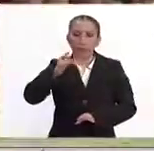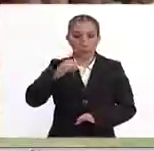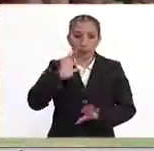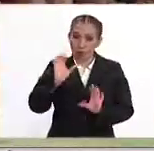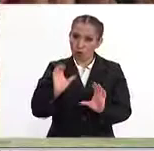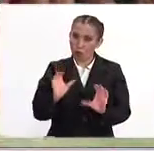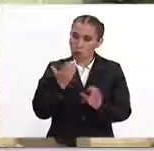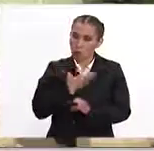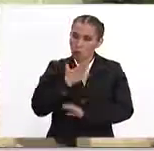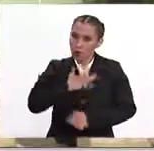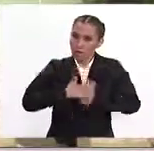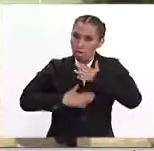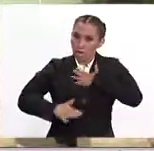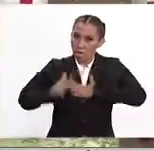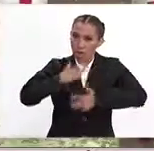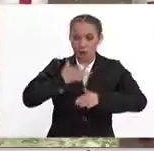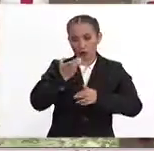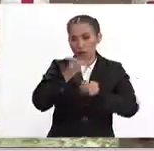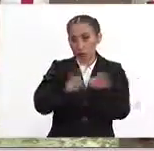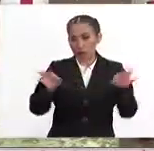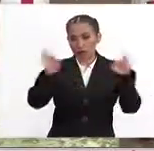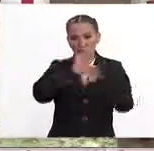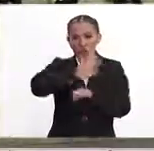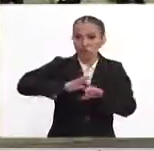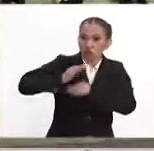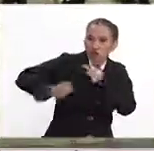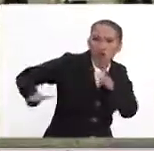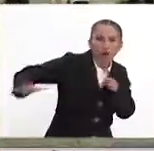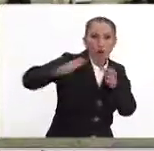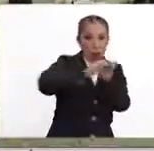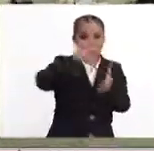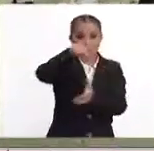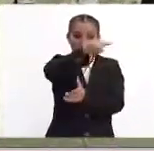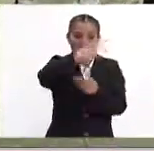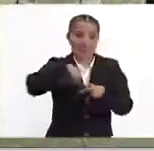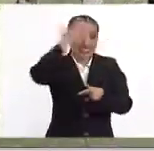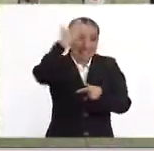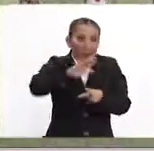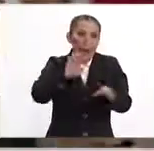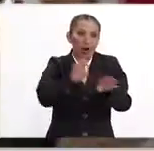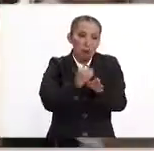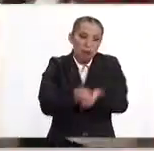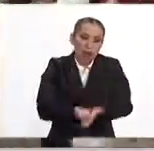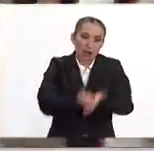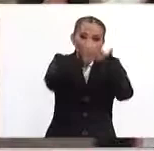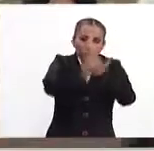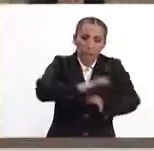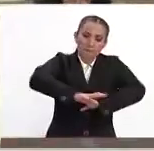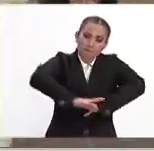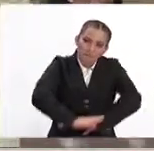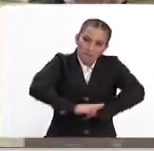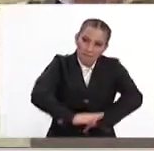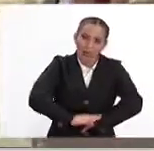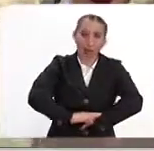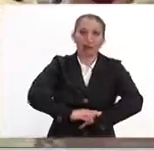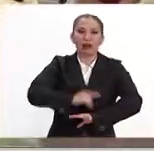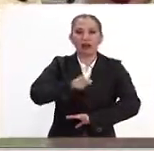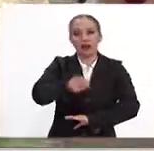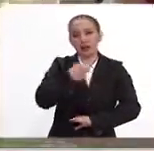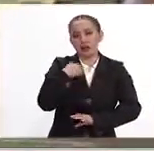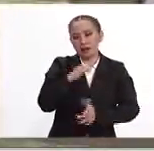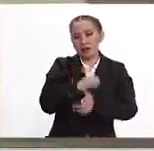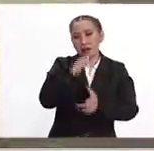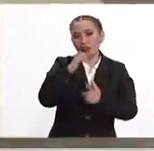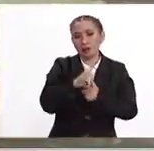es muy cansada. De ahí la importancia es que todos, la mayoría de las personas sepamos aplicar esta técnica y que